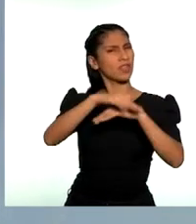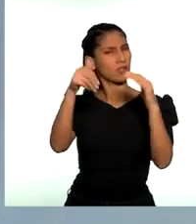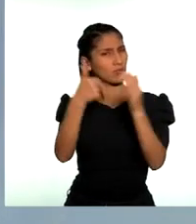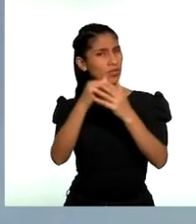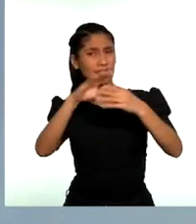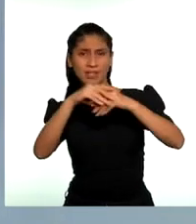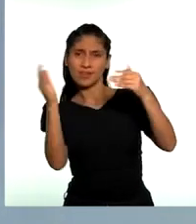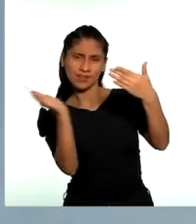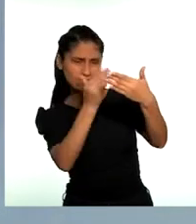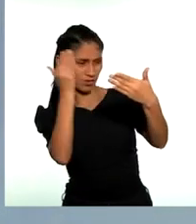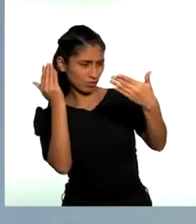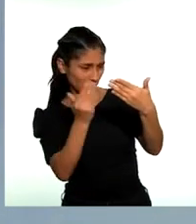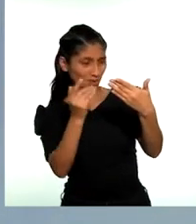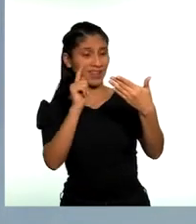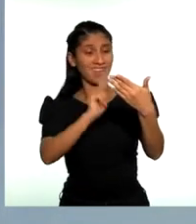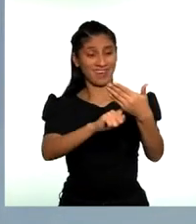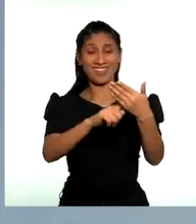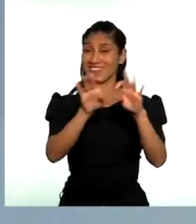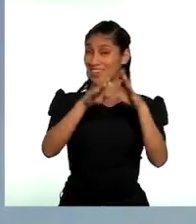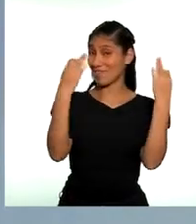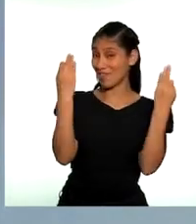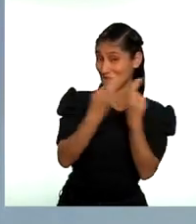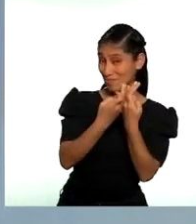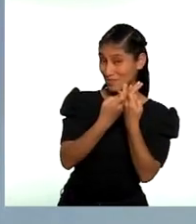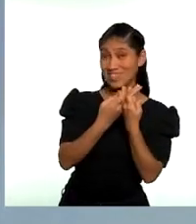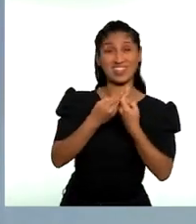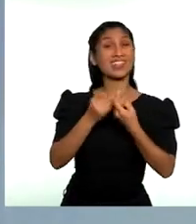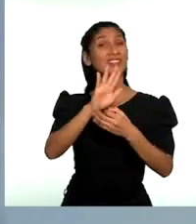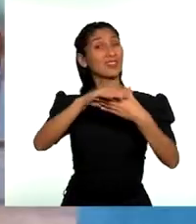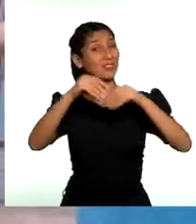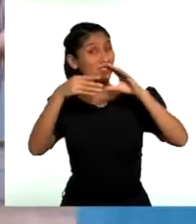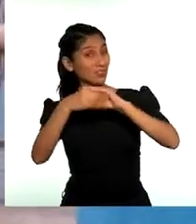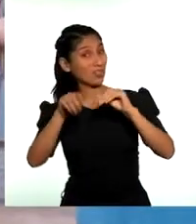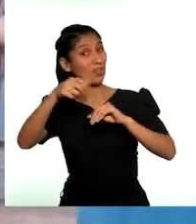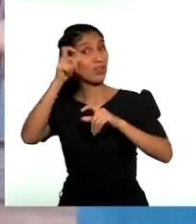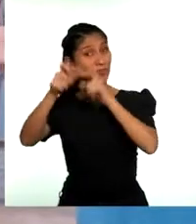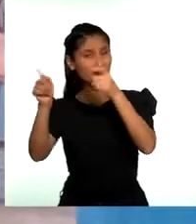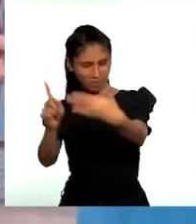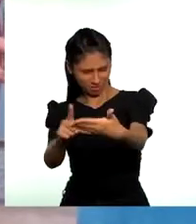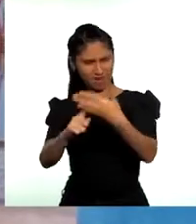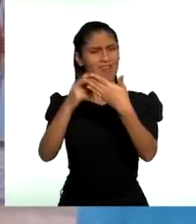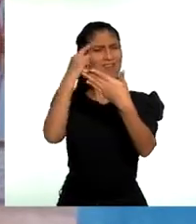historias que narren el aporte de nuestras familias a la sociedad. ¡Kepi!